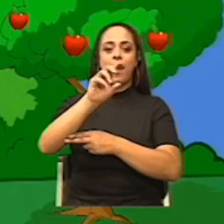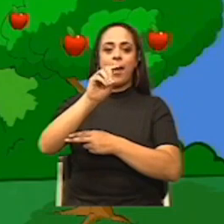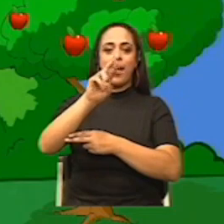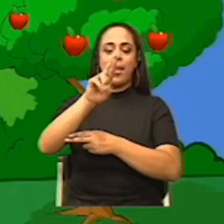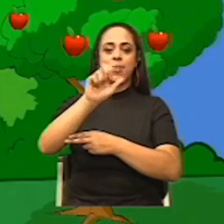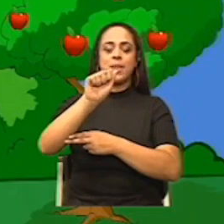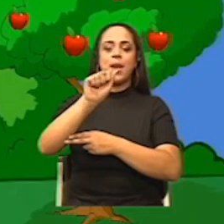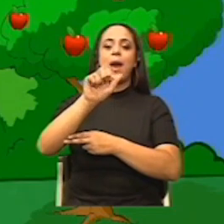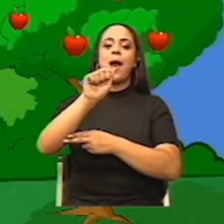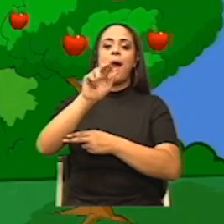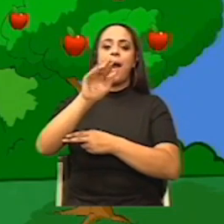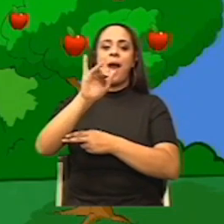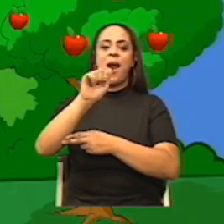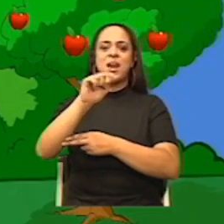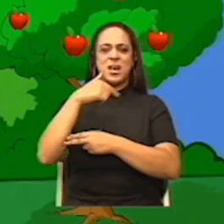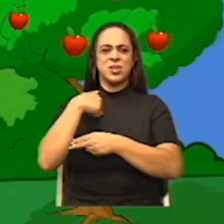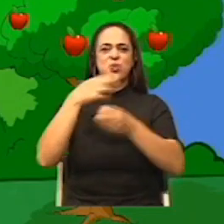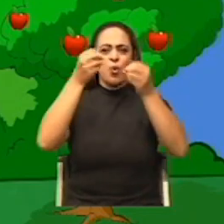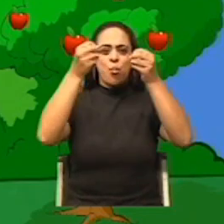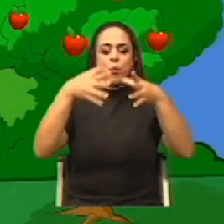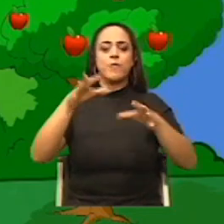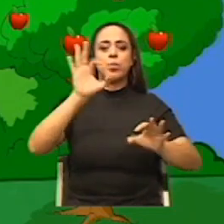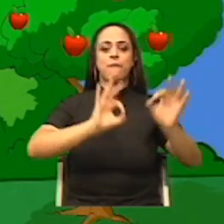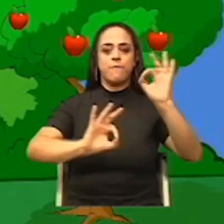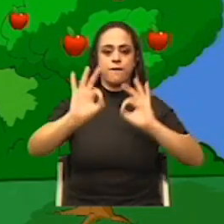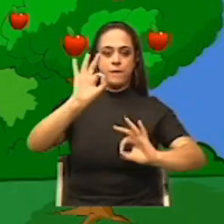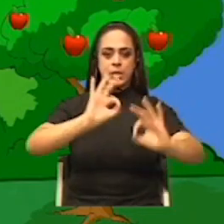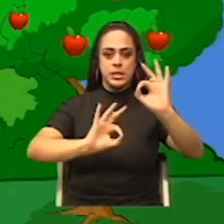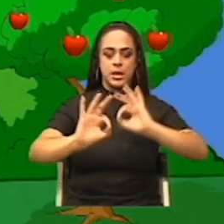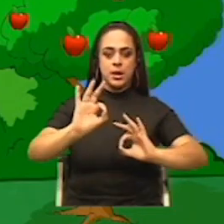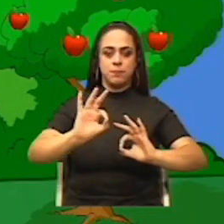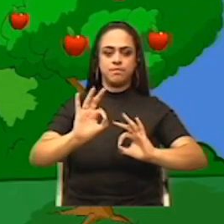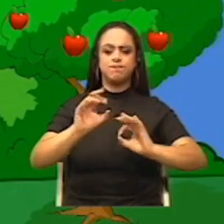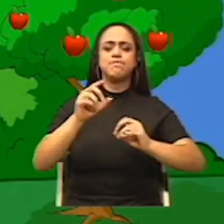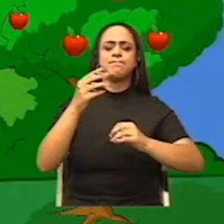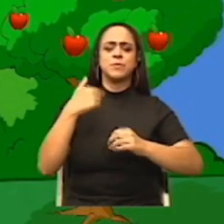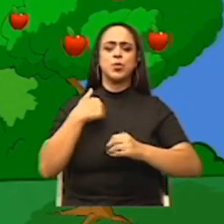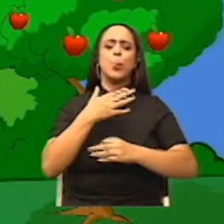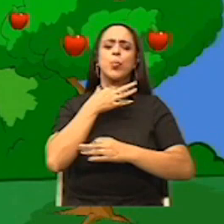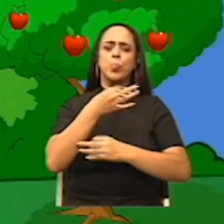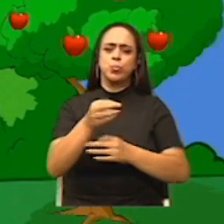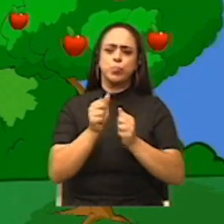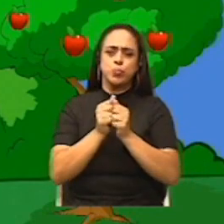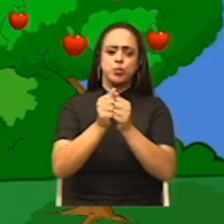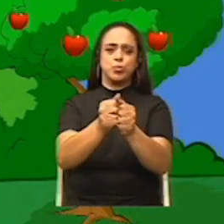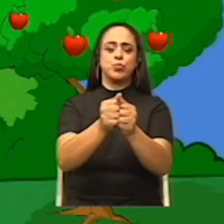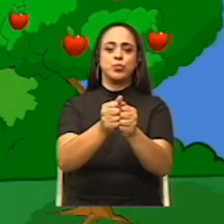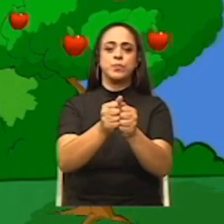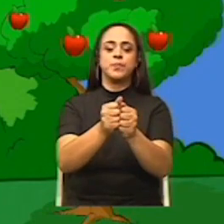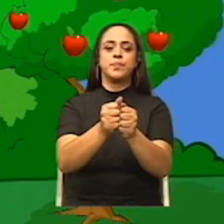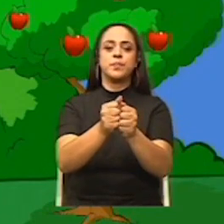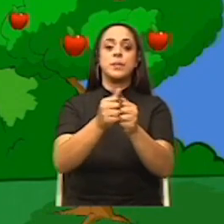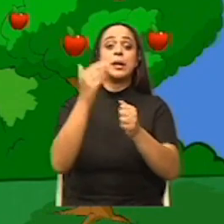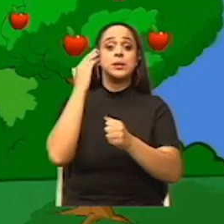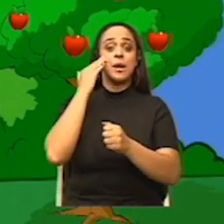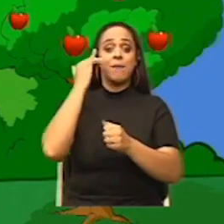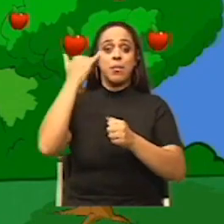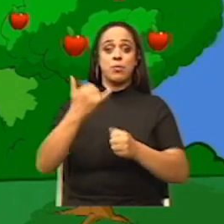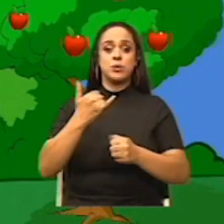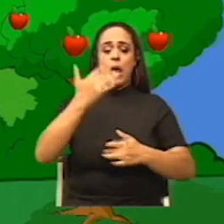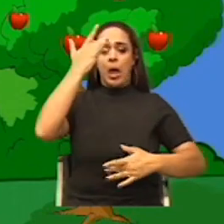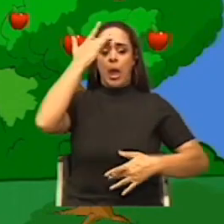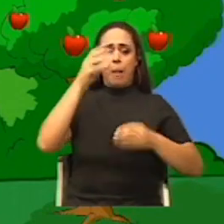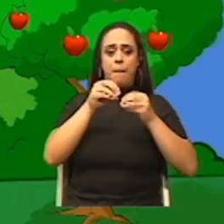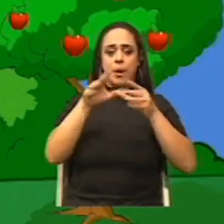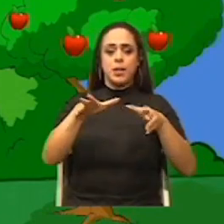contenta de estar con ustedes. Sabemos que a pesar de la pandemia, el conocimiento y la comunicación nos mantienen unidos.